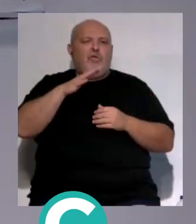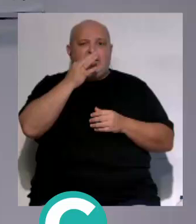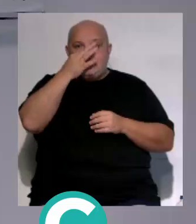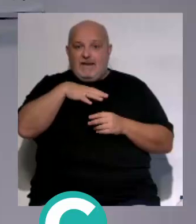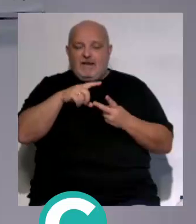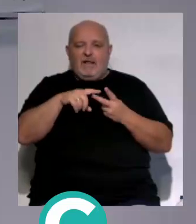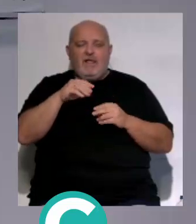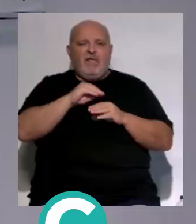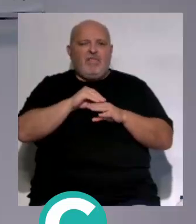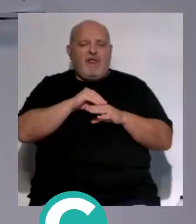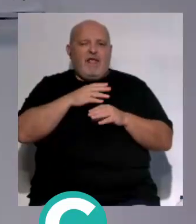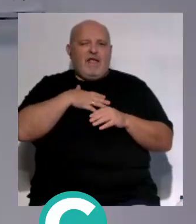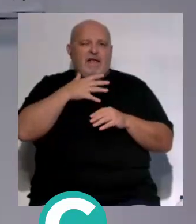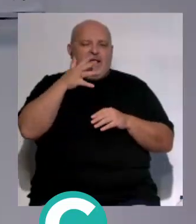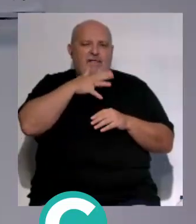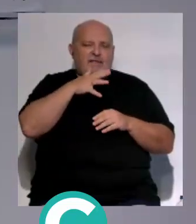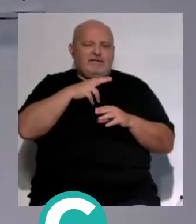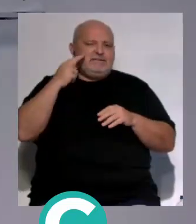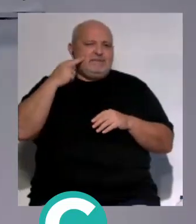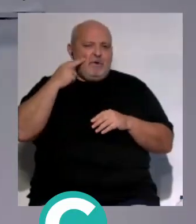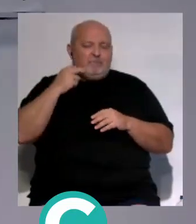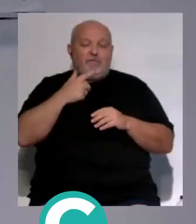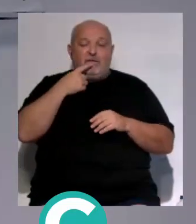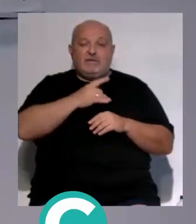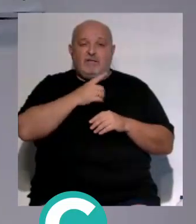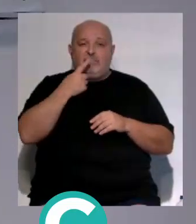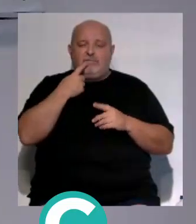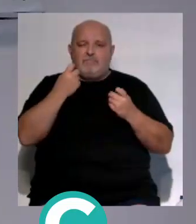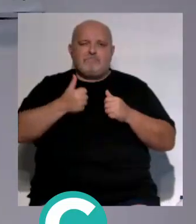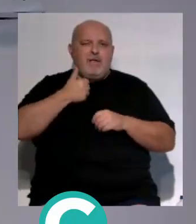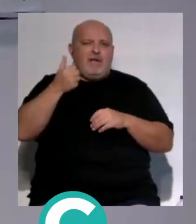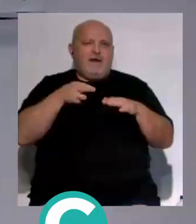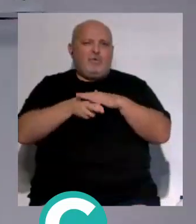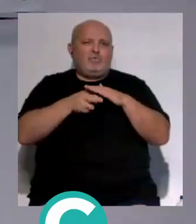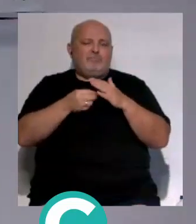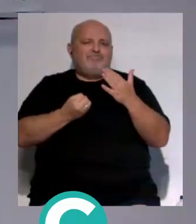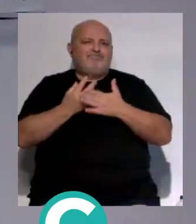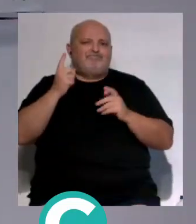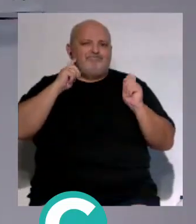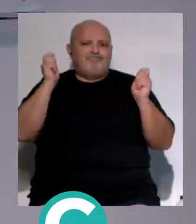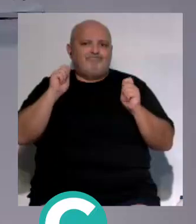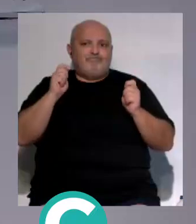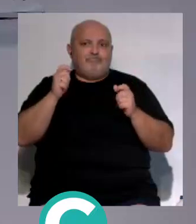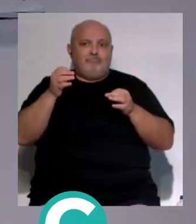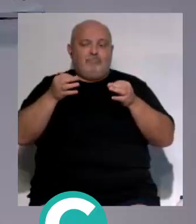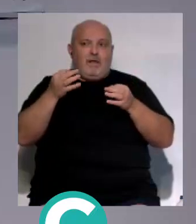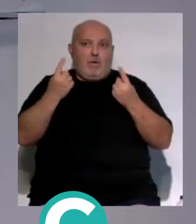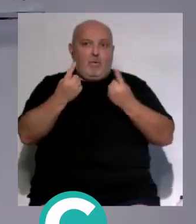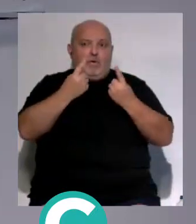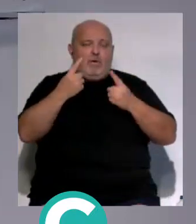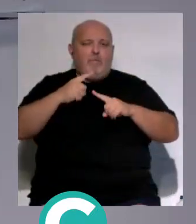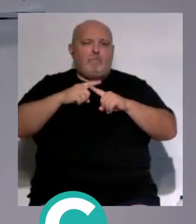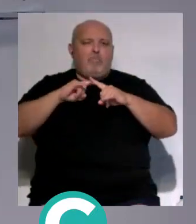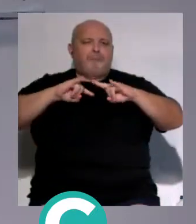Chiclana, Zahara, Jerez y Chipiona. El sindicato reclama mayores recursos ante situaciones de emergencia en poblaciones que además